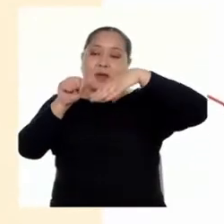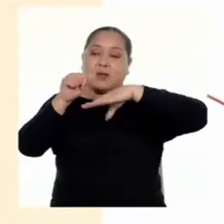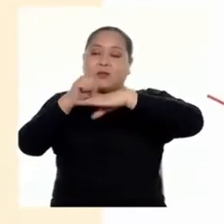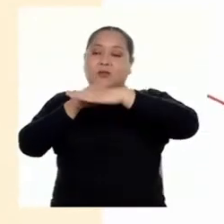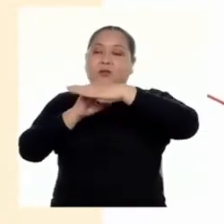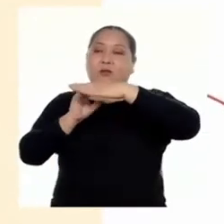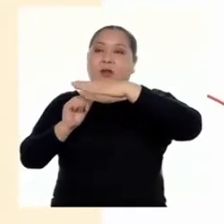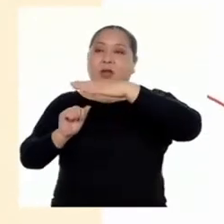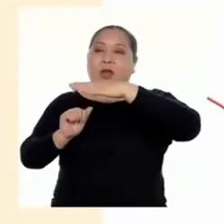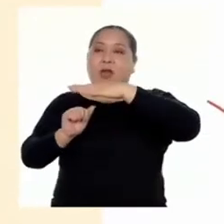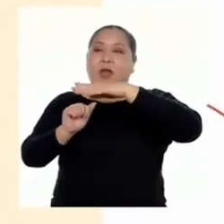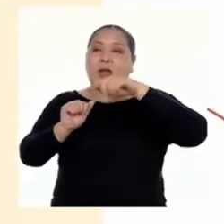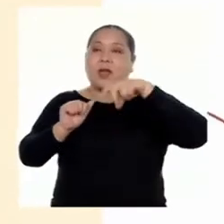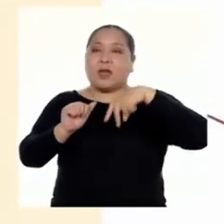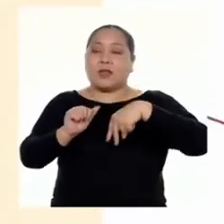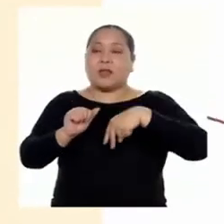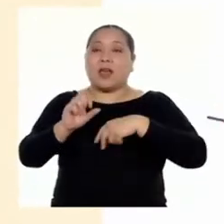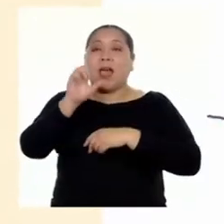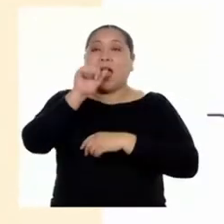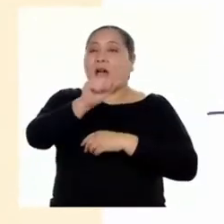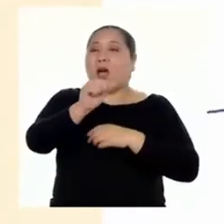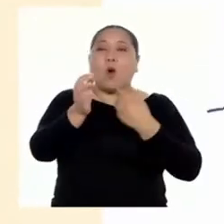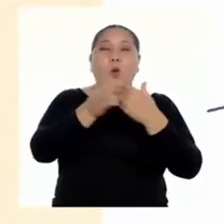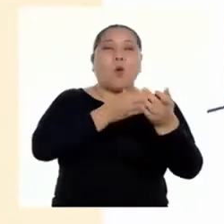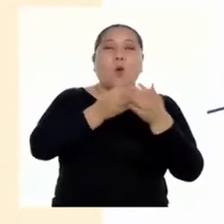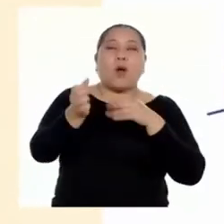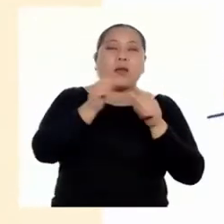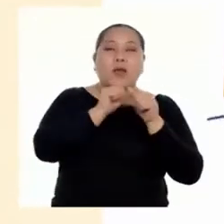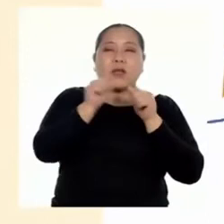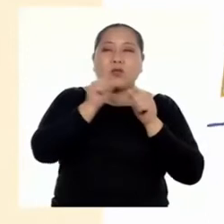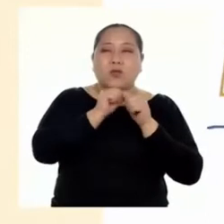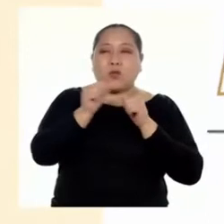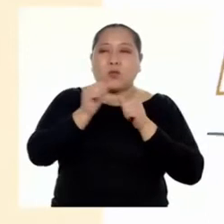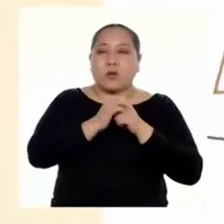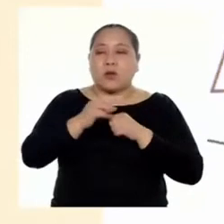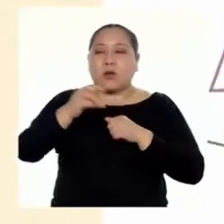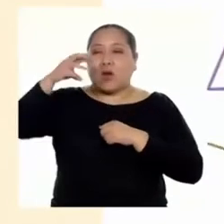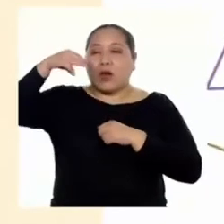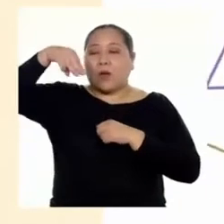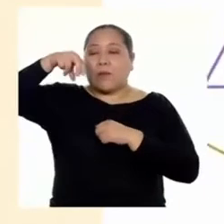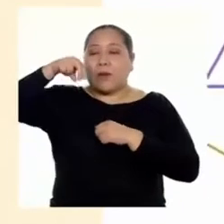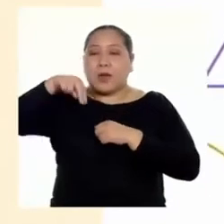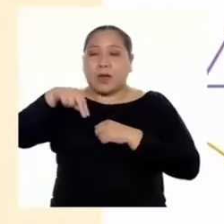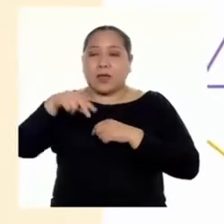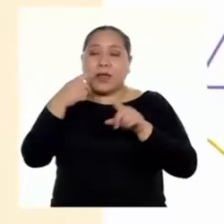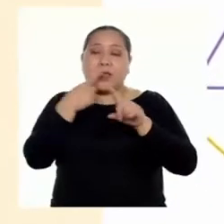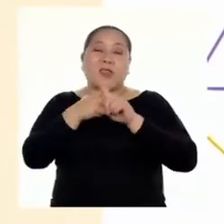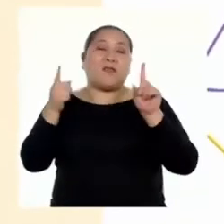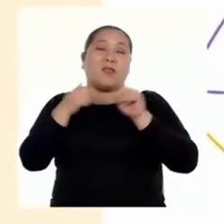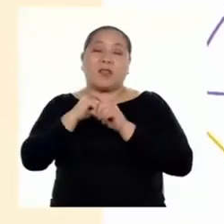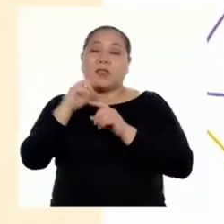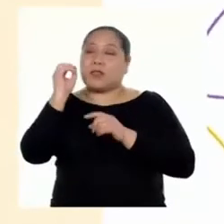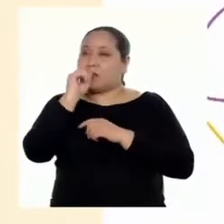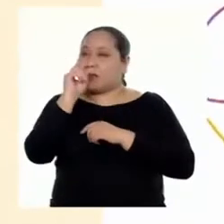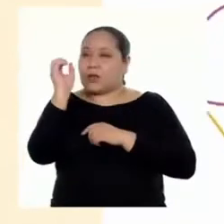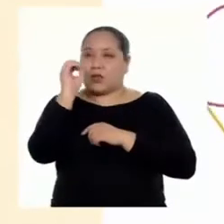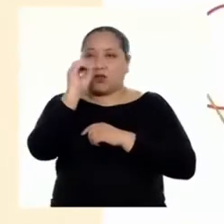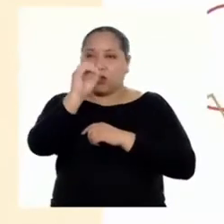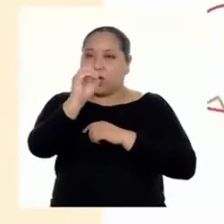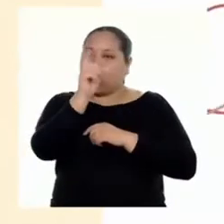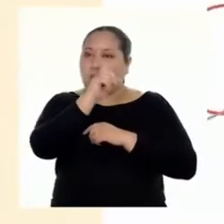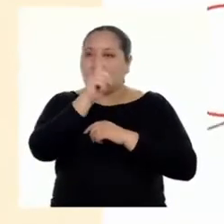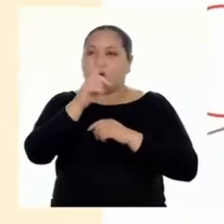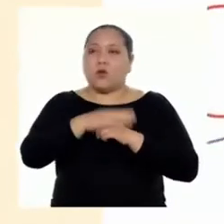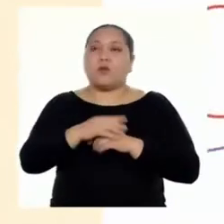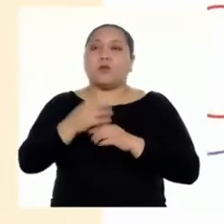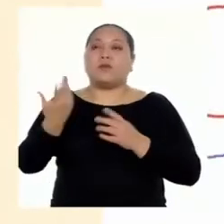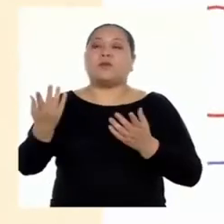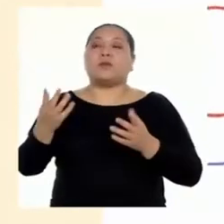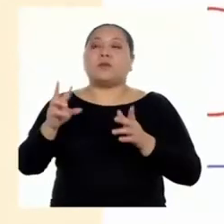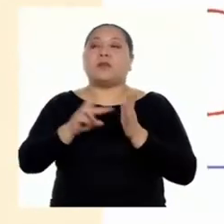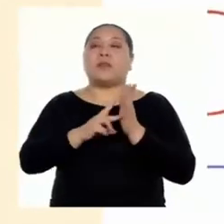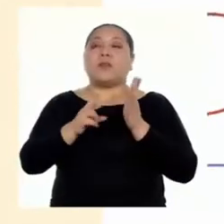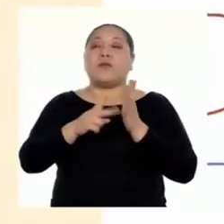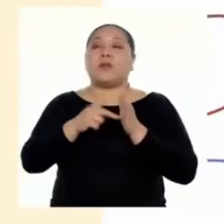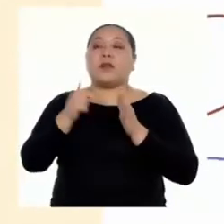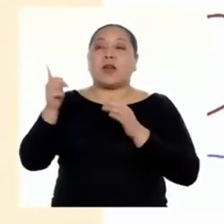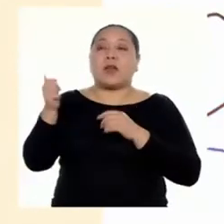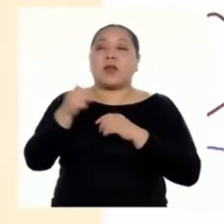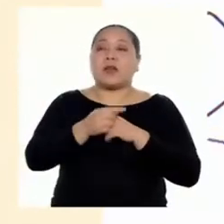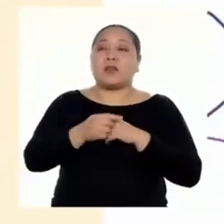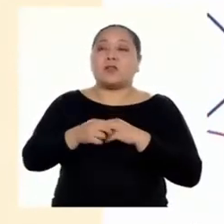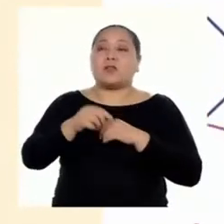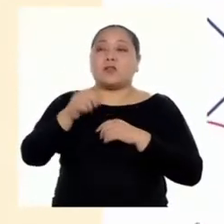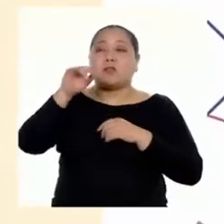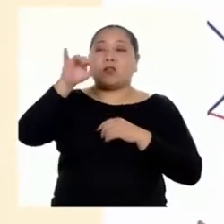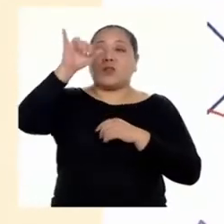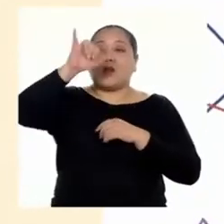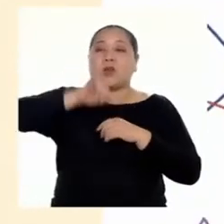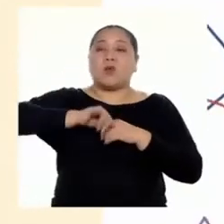racional diferente de cero y M y N son exponentes enteros diferentes de cero, entonces el cociente de dos potencias de la